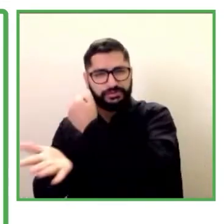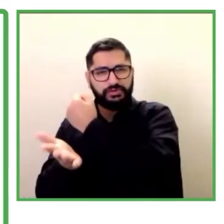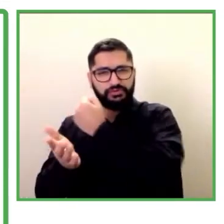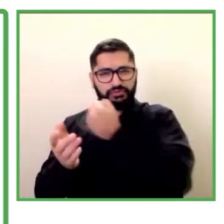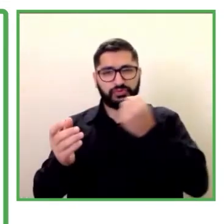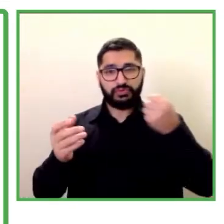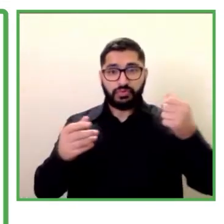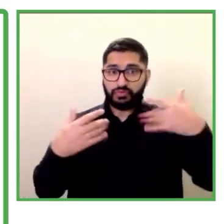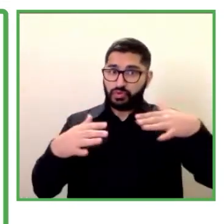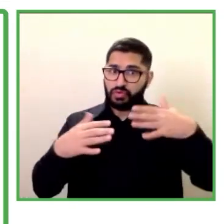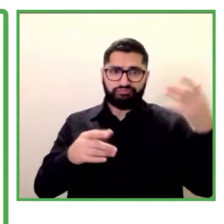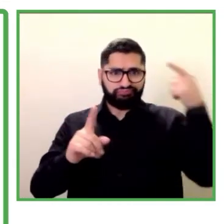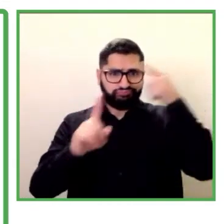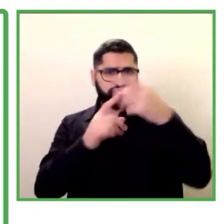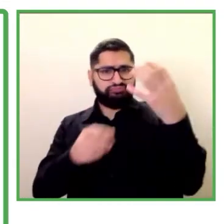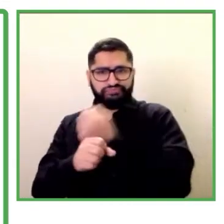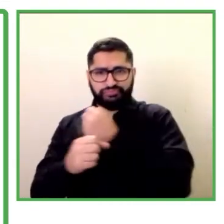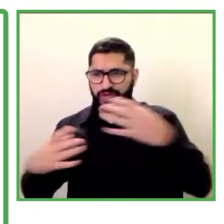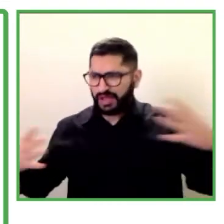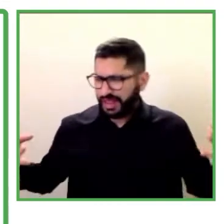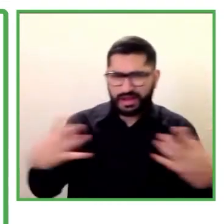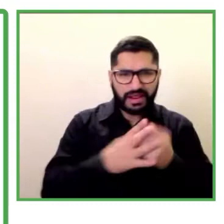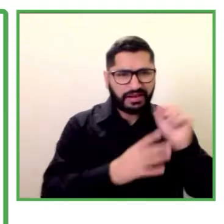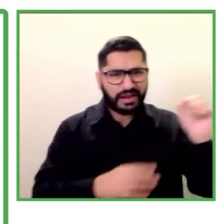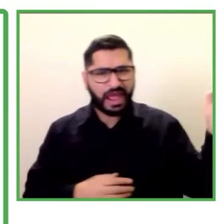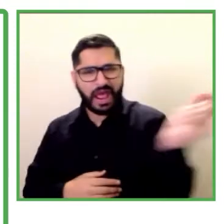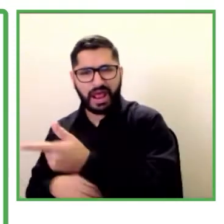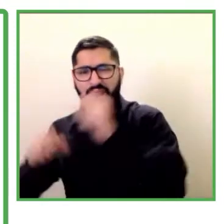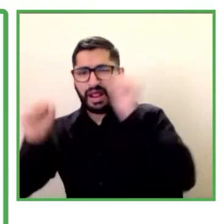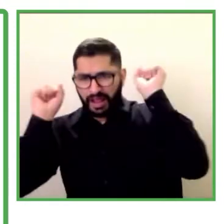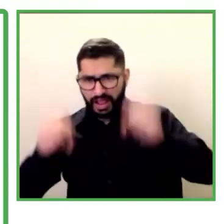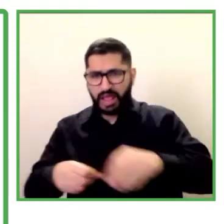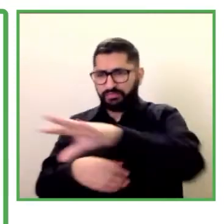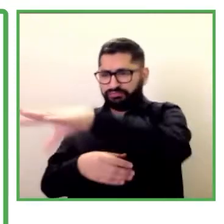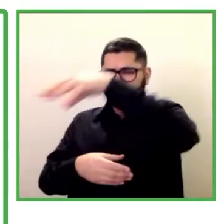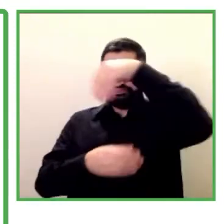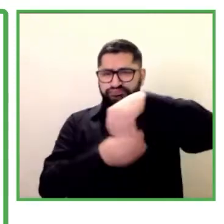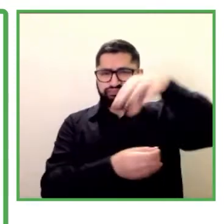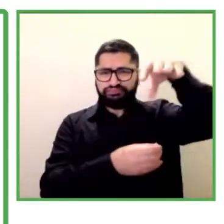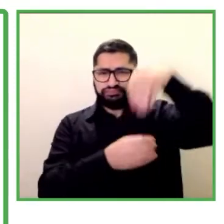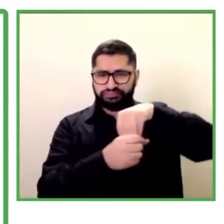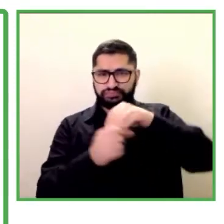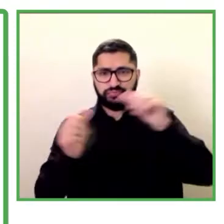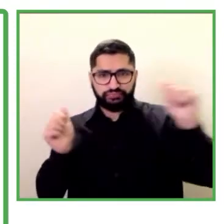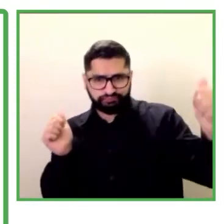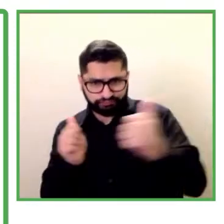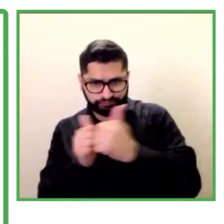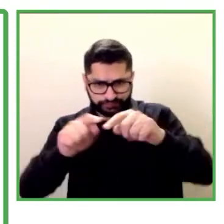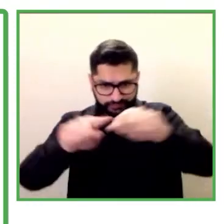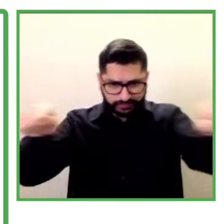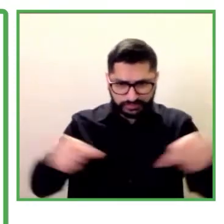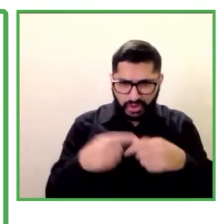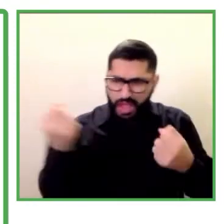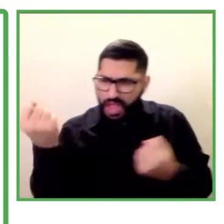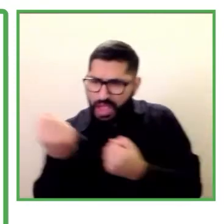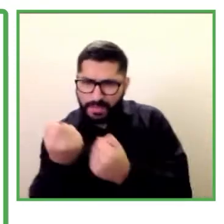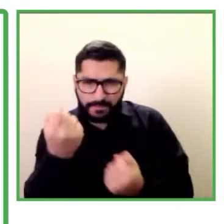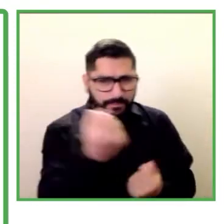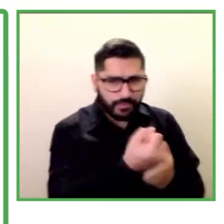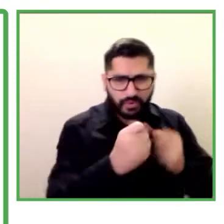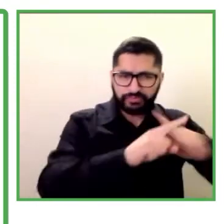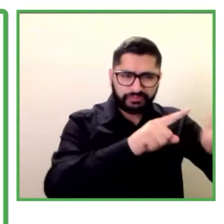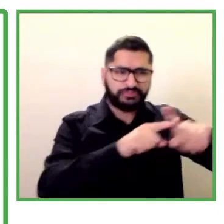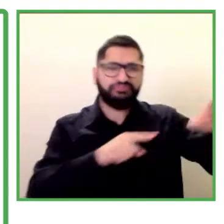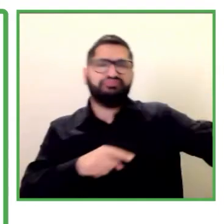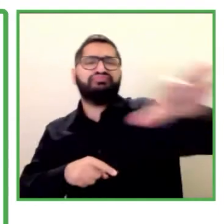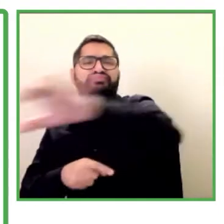empresas encuentran aquí un espacio de crecimiento y acompañamiento en conjunto que no existe en otro lugar un espacio donde se encuentran sus